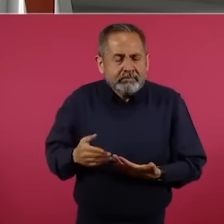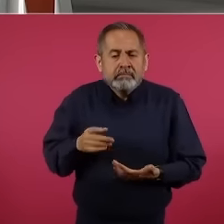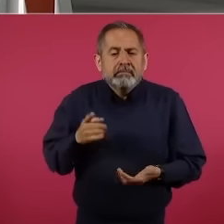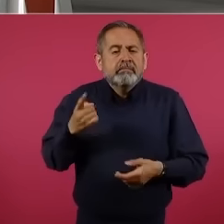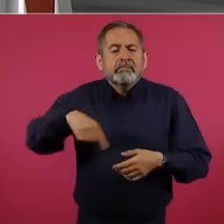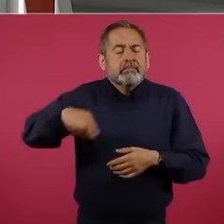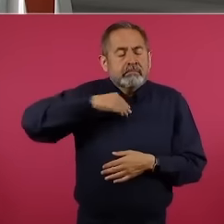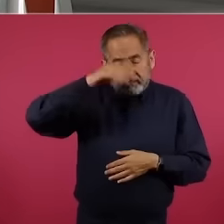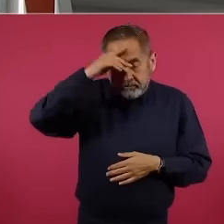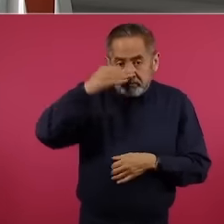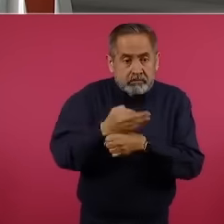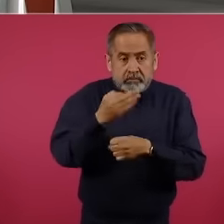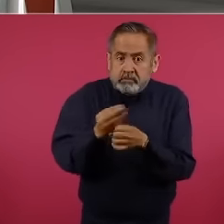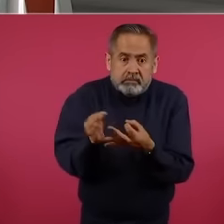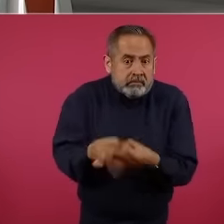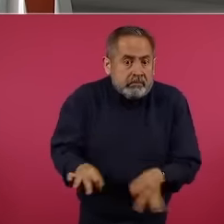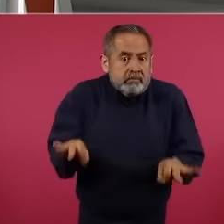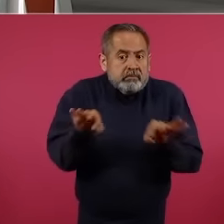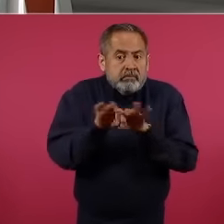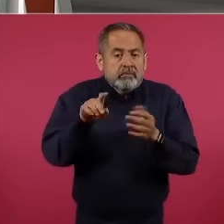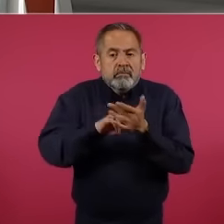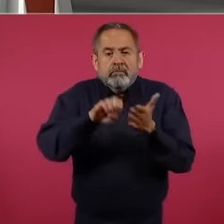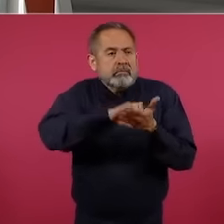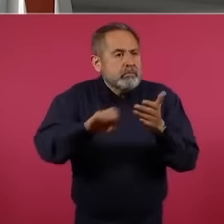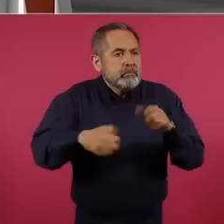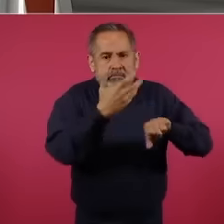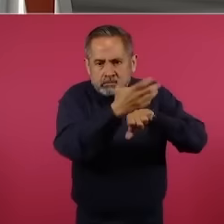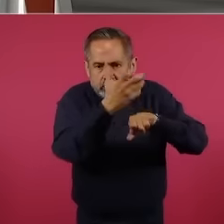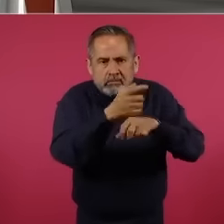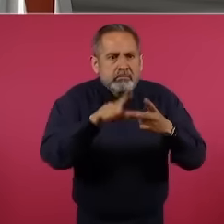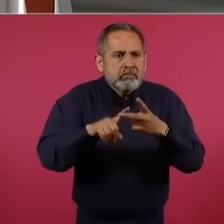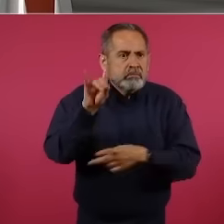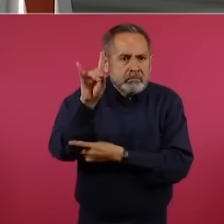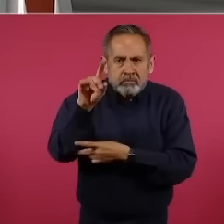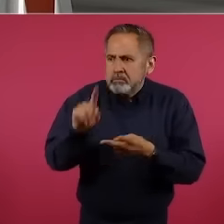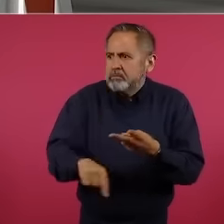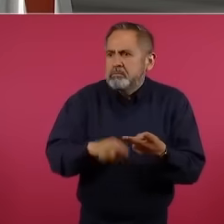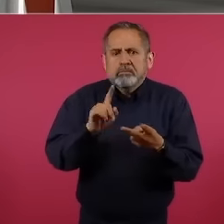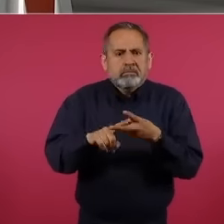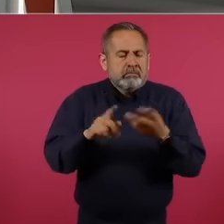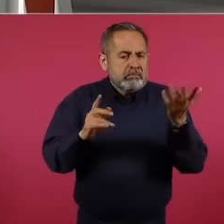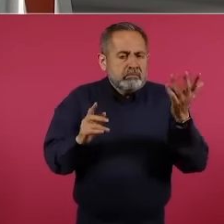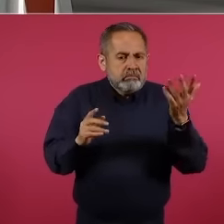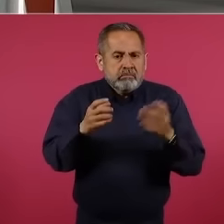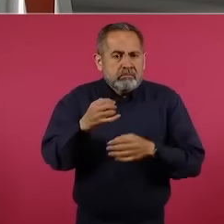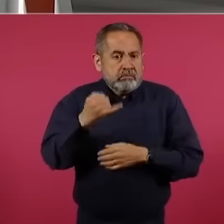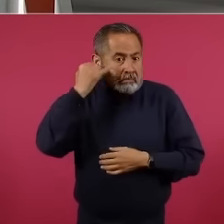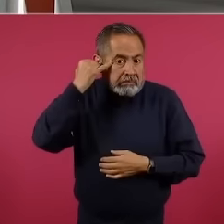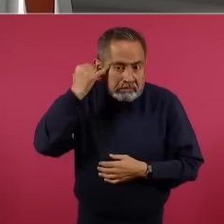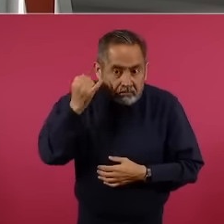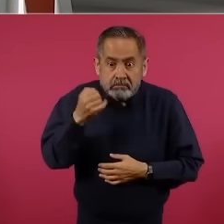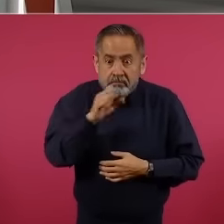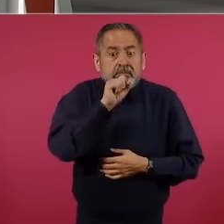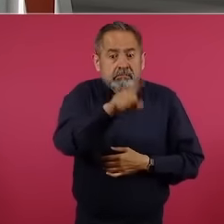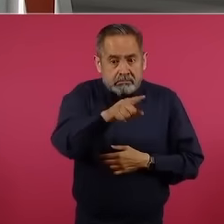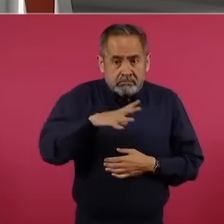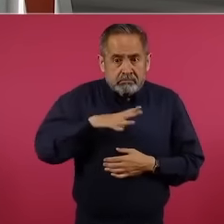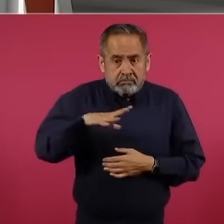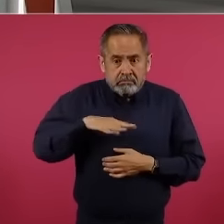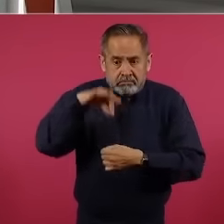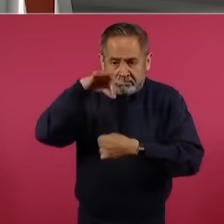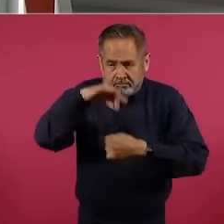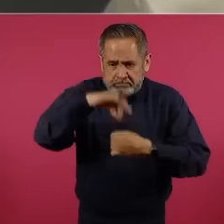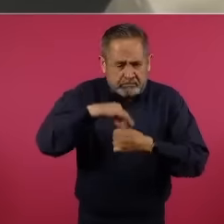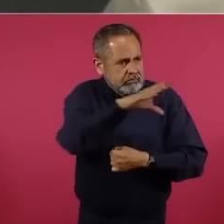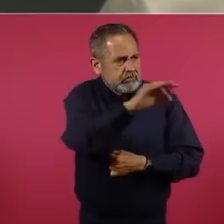un momento muy importante y que si otras naciones como Estados Unidos, Bolivia, Japón, que tienen esta libre elección,